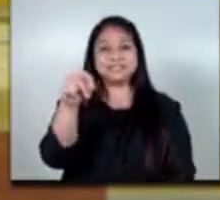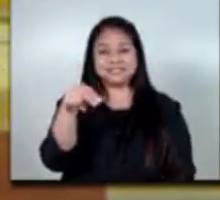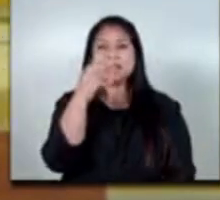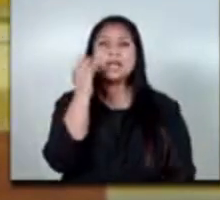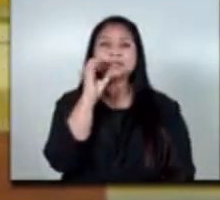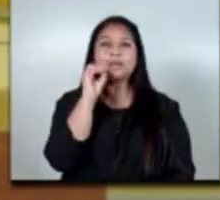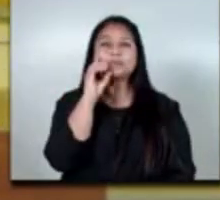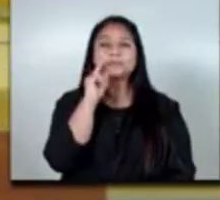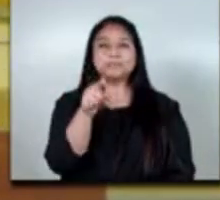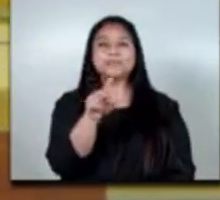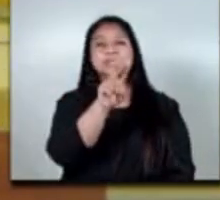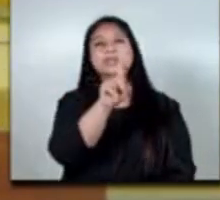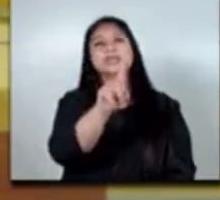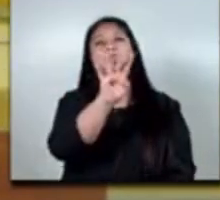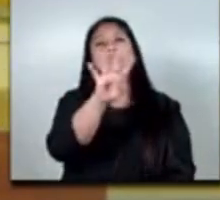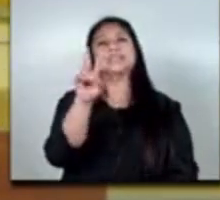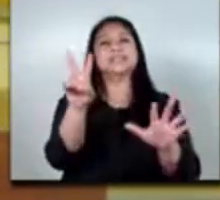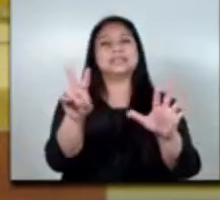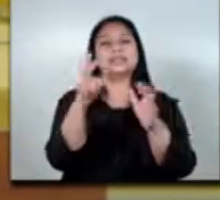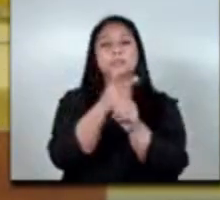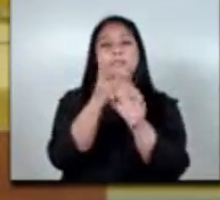primeros 147 guatemaltecos a Alaska